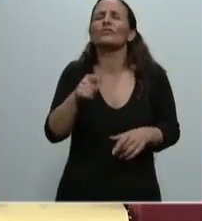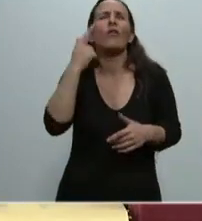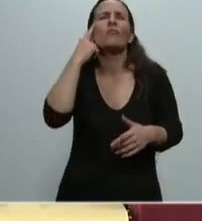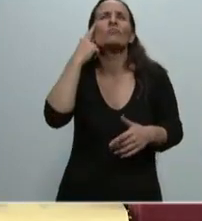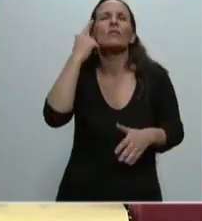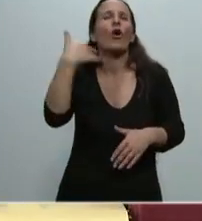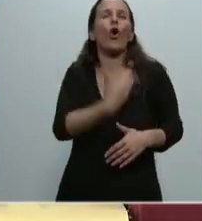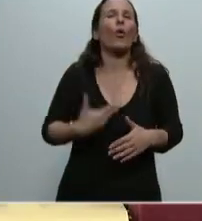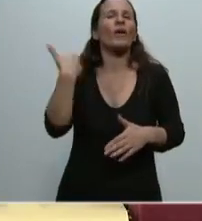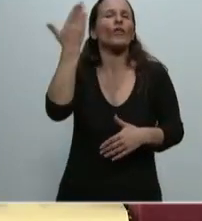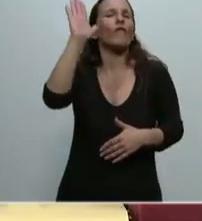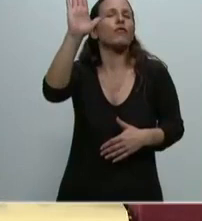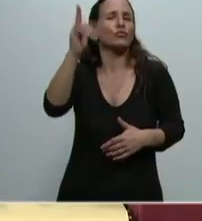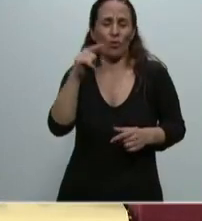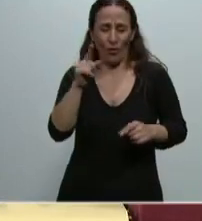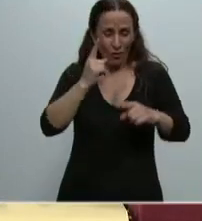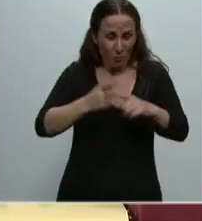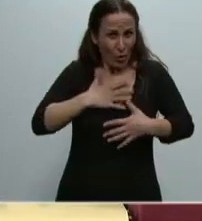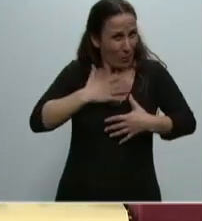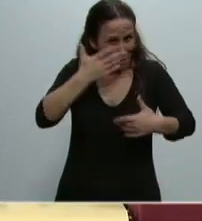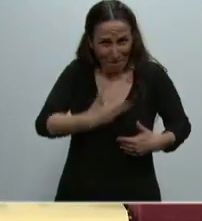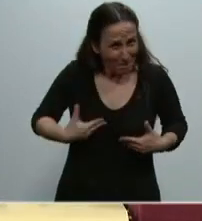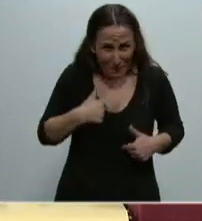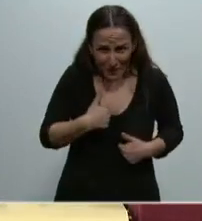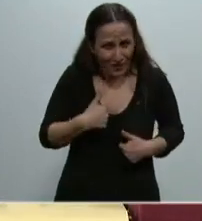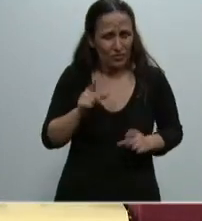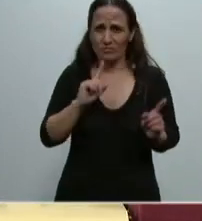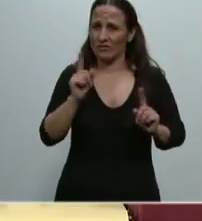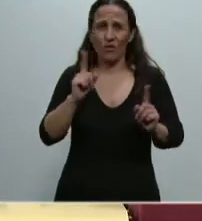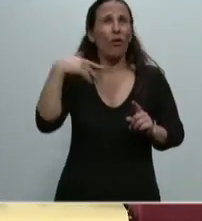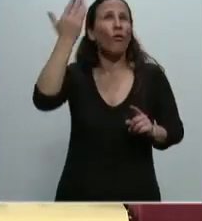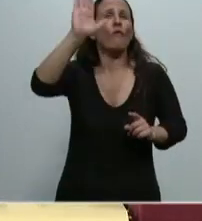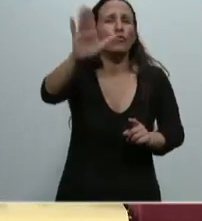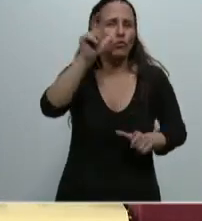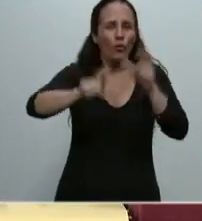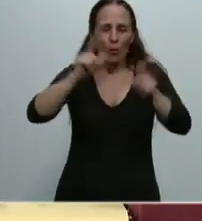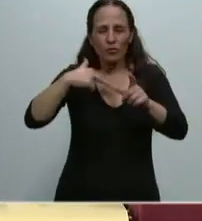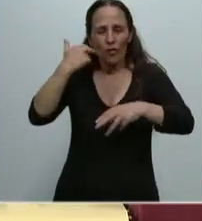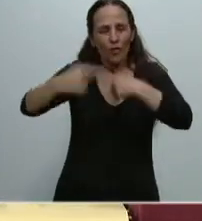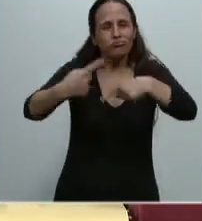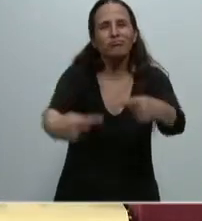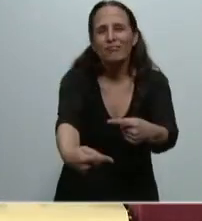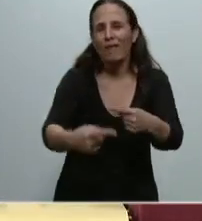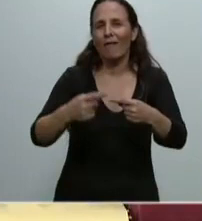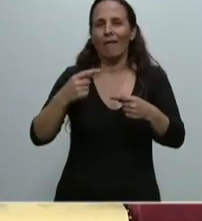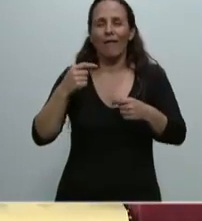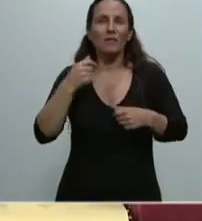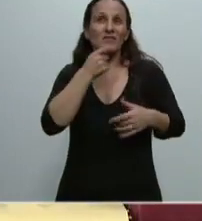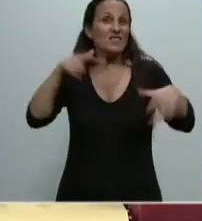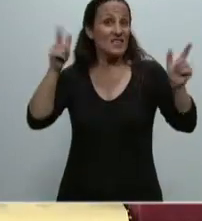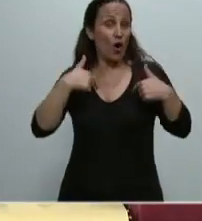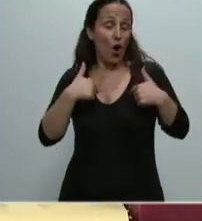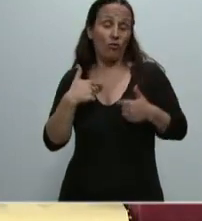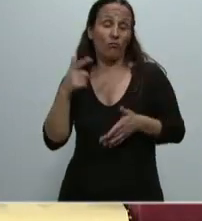futuros gobiernos, no es para el mío, es para los futuros gobiernos, es para las futuras generaciones, porque si yo firmara